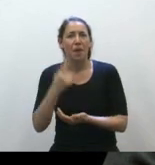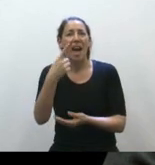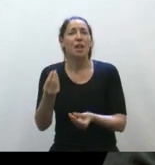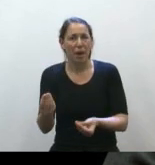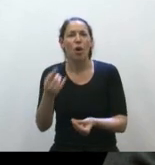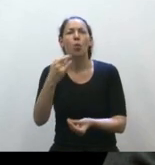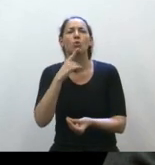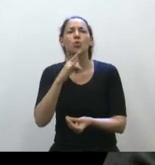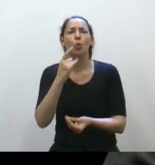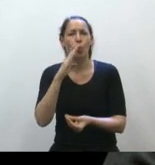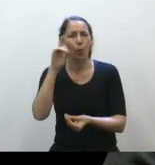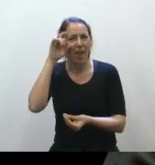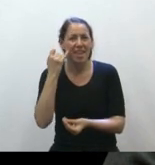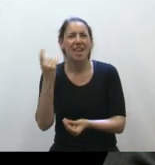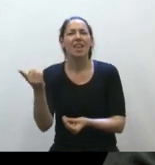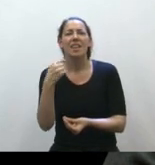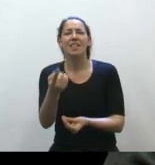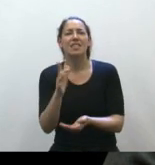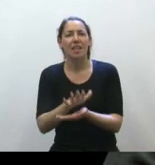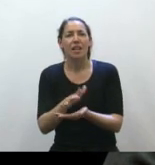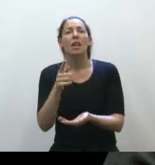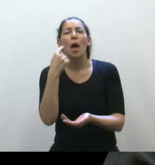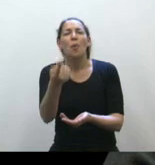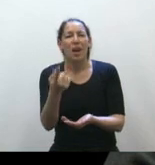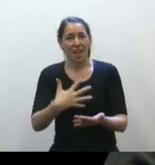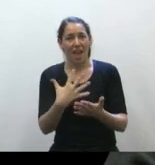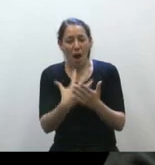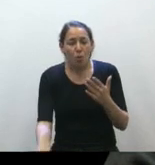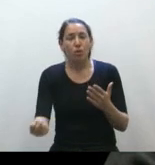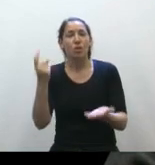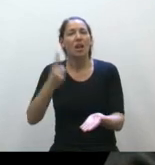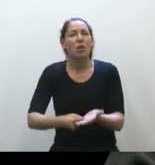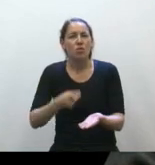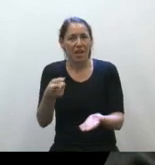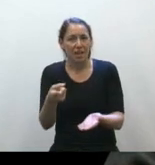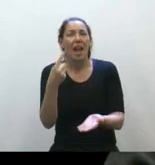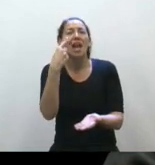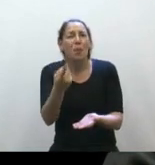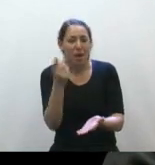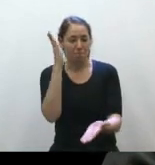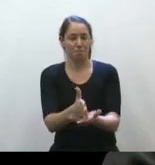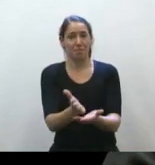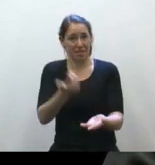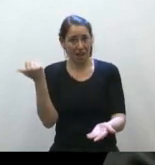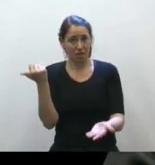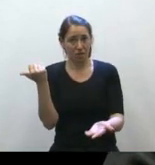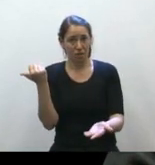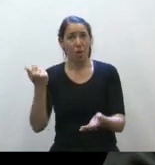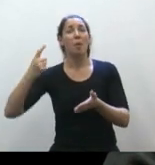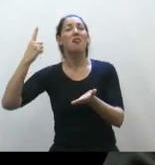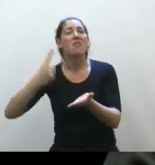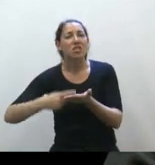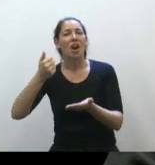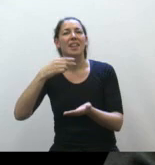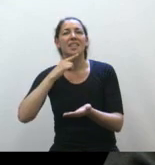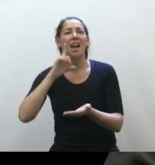es causales para el aborto causado, causales de despenalización, pero no se puede por el fallo de Artavia, por